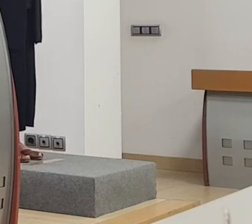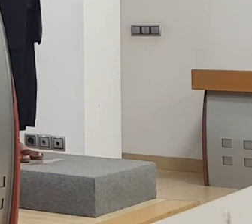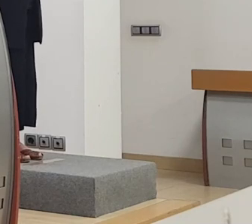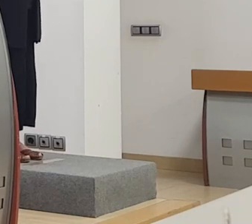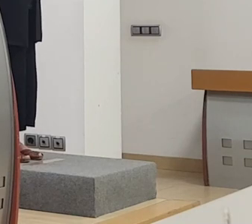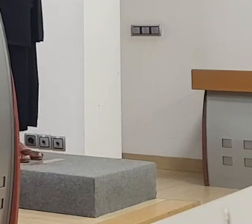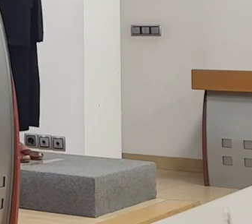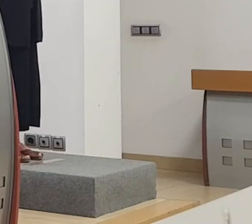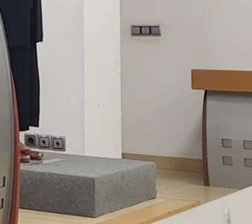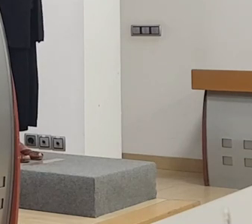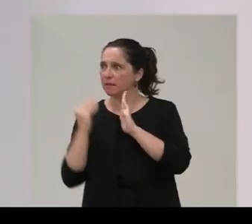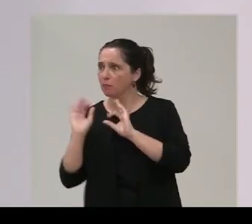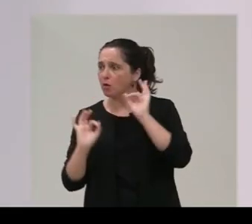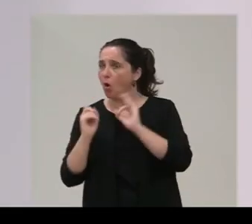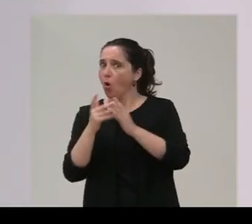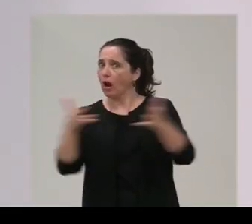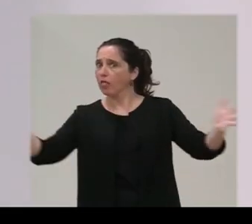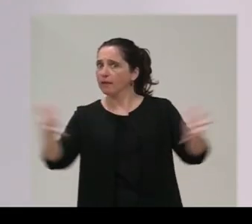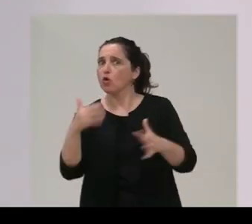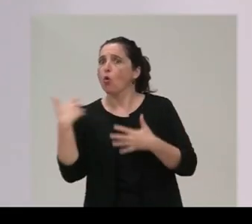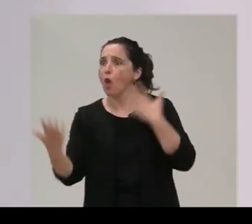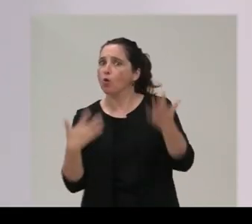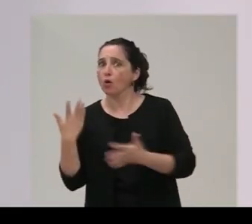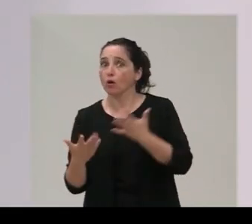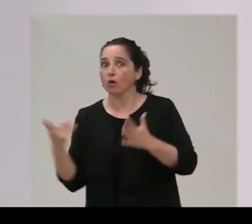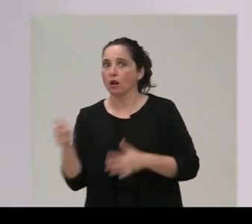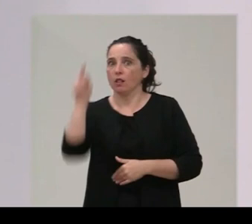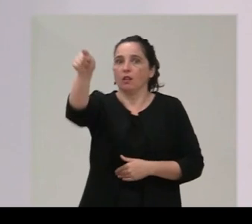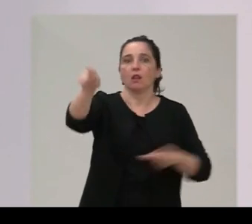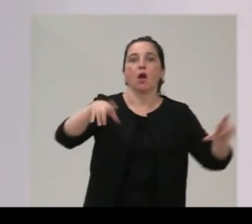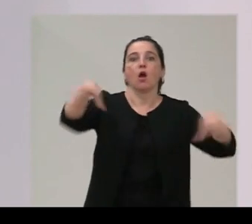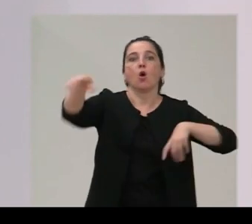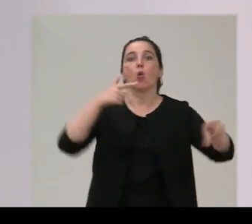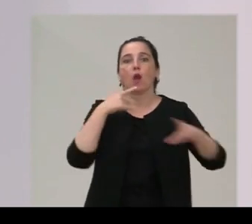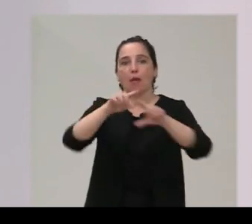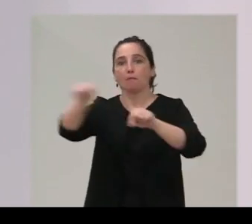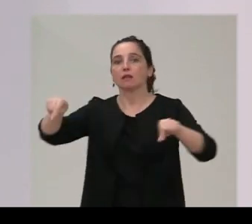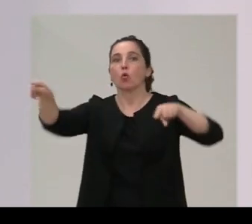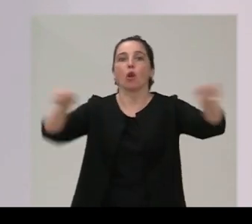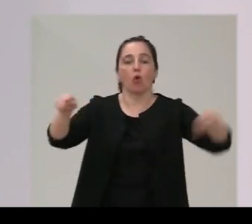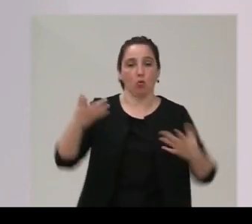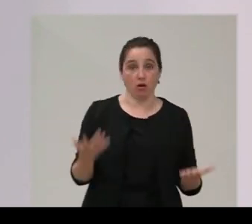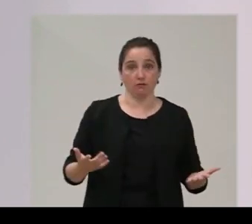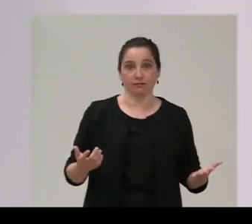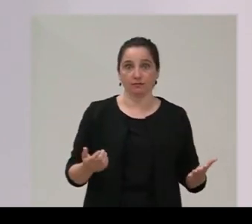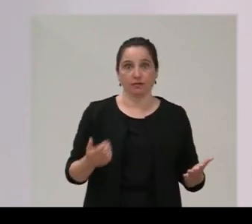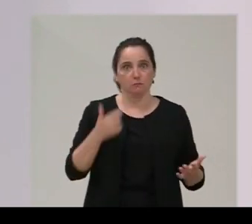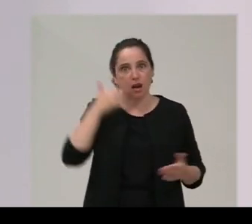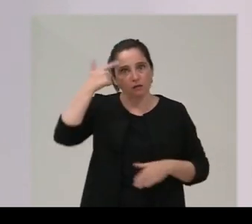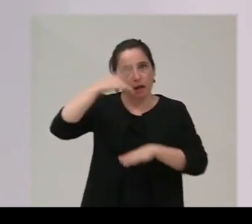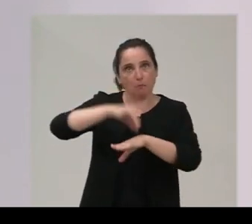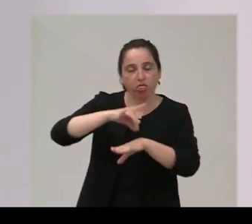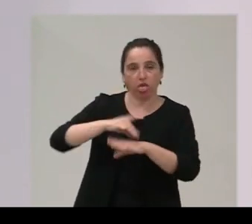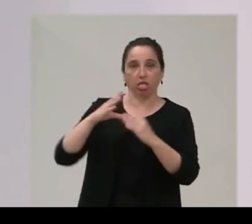radiografía real del ratio de personal de los centros de atención primaria y pacientes